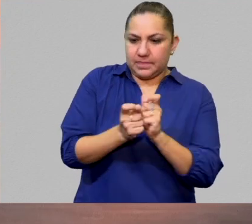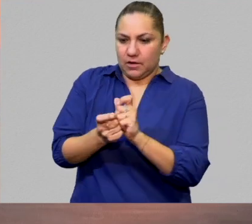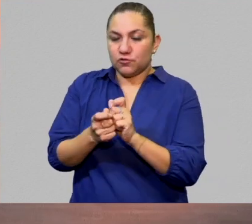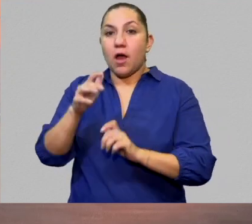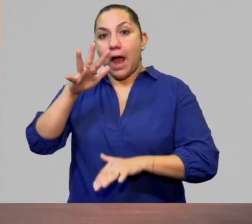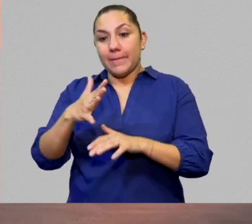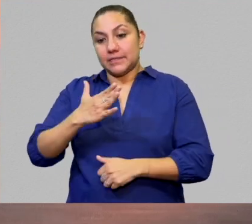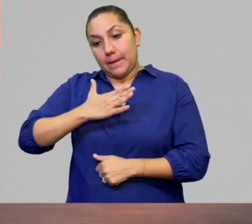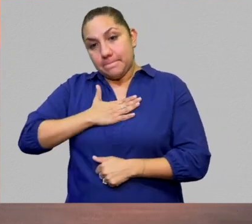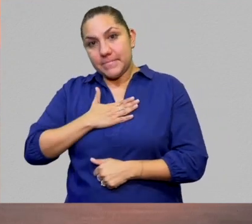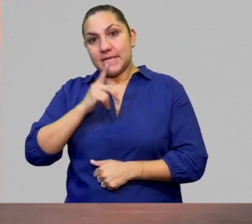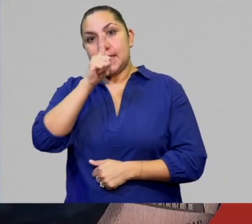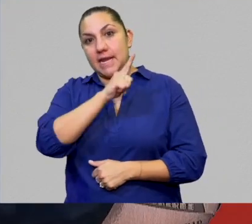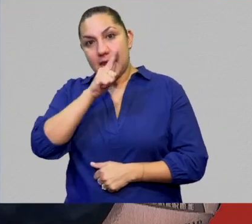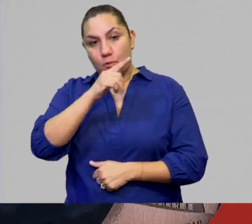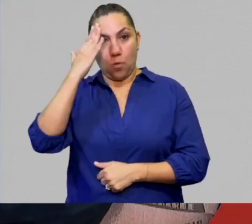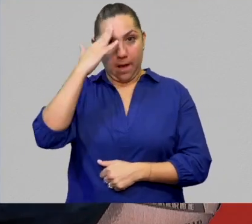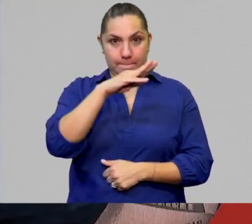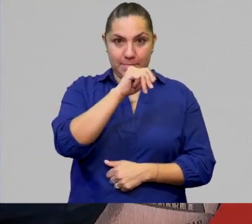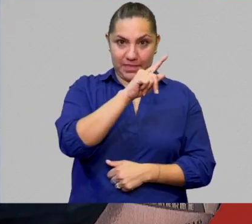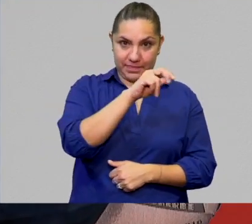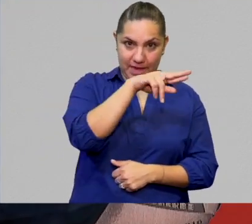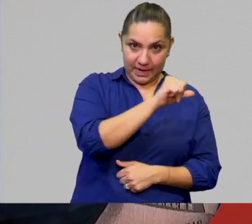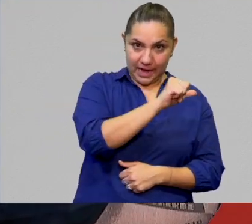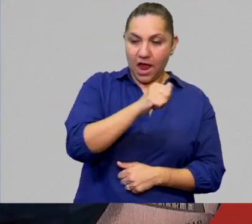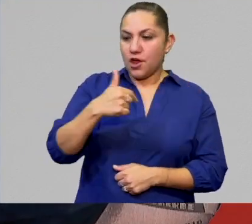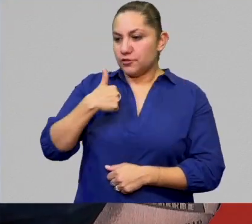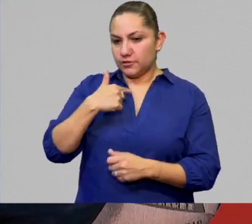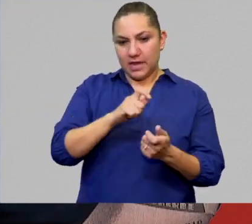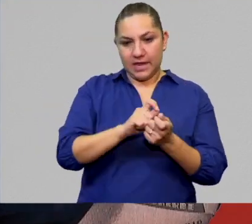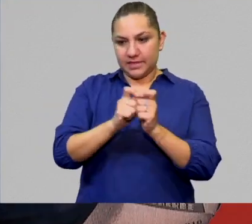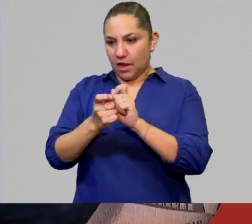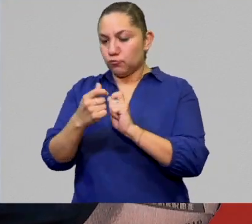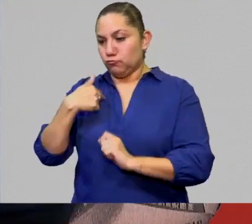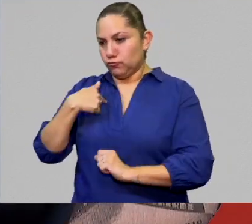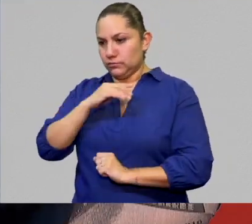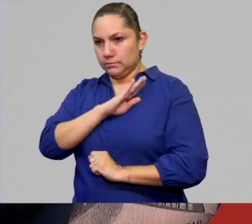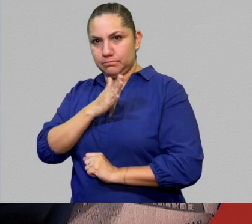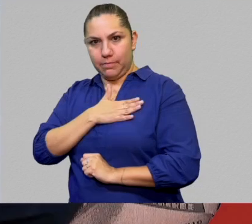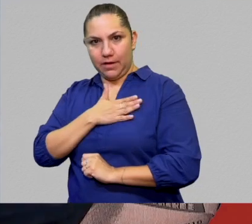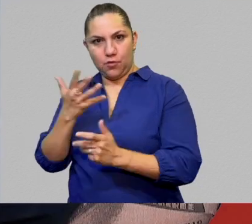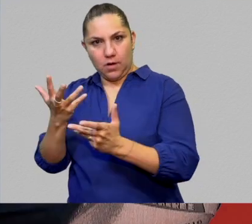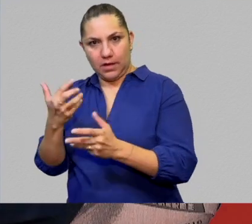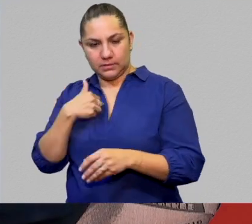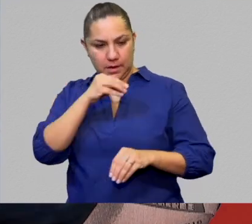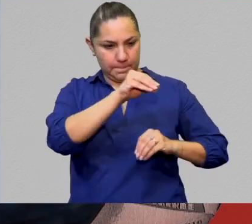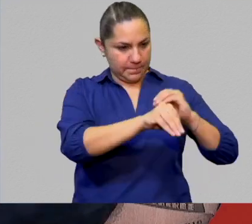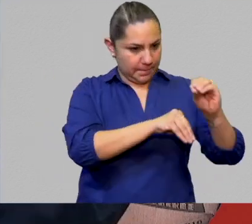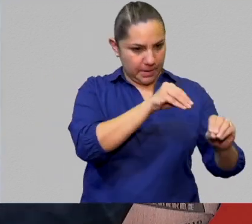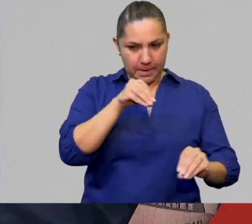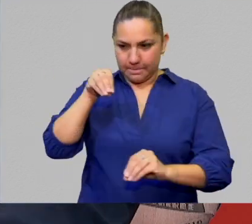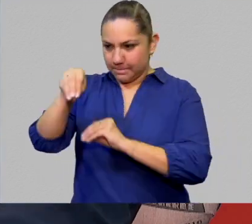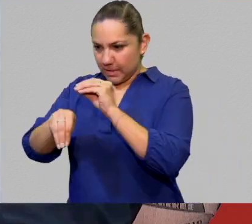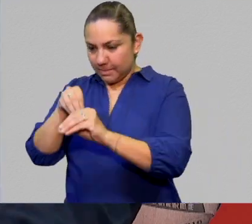la lengua materna y con una traducción al español, por ejemplo. Entonces, poner de acuerdo